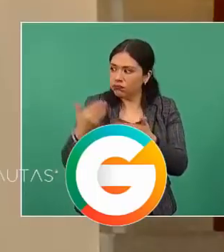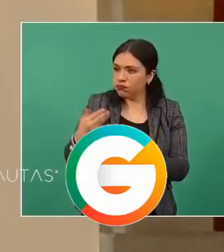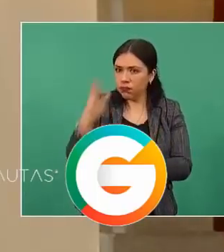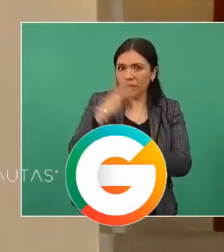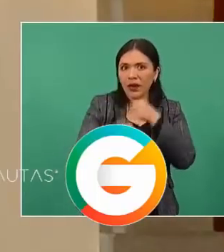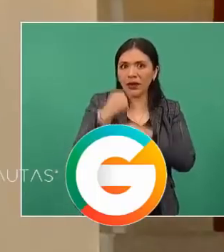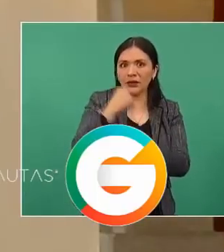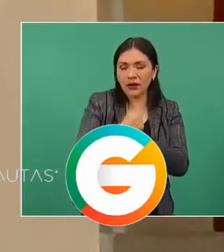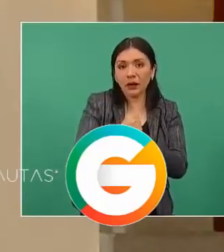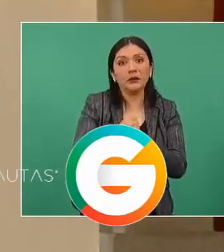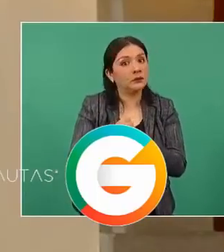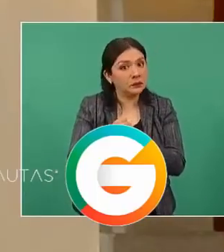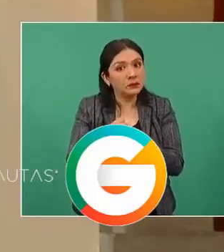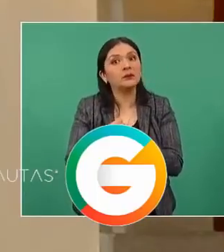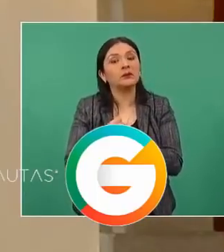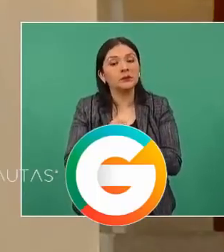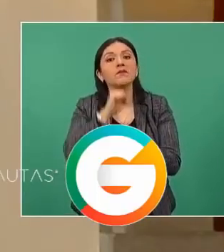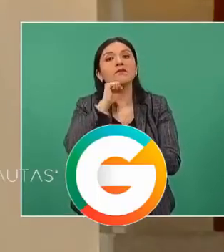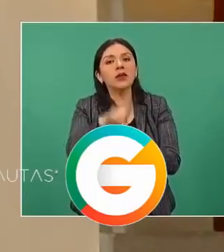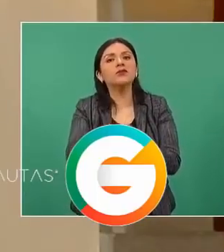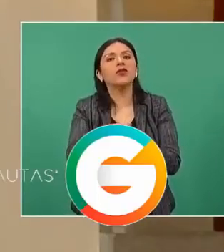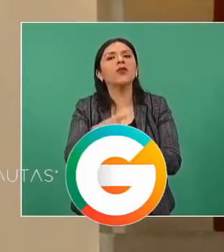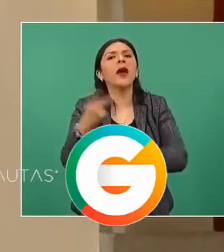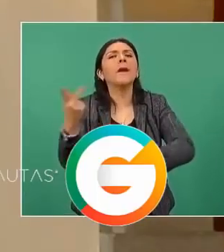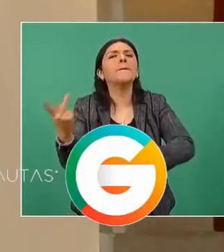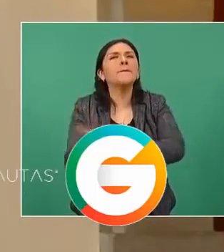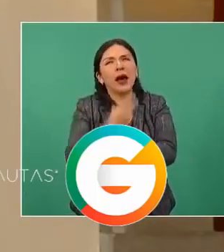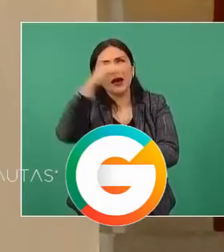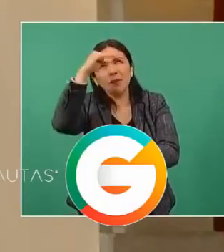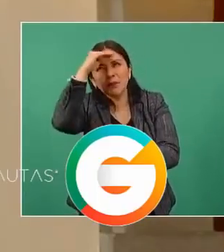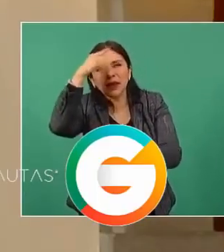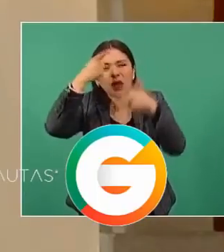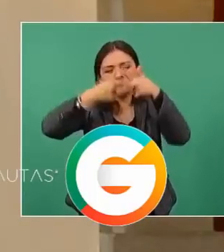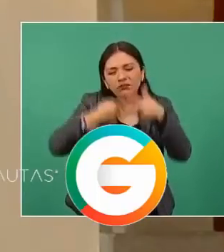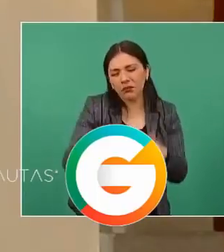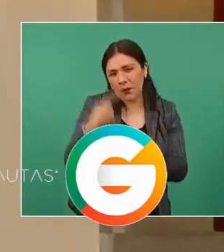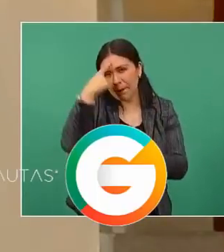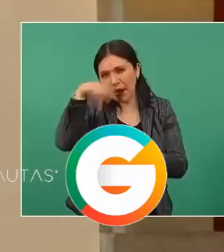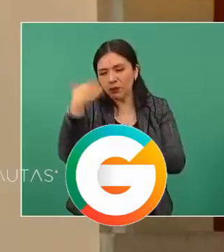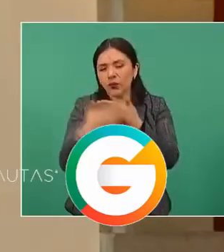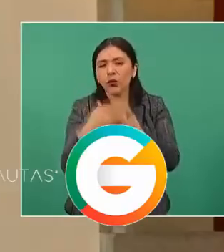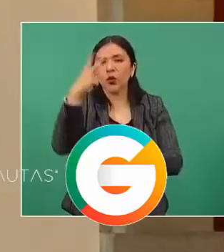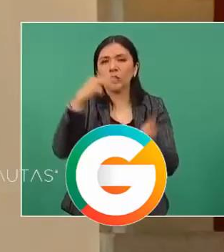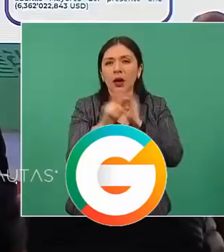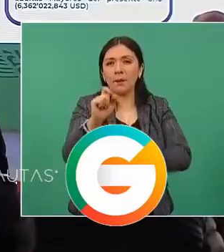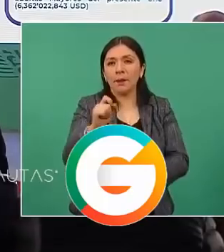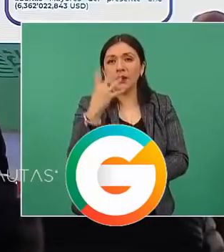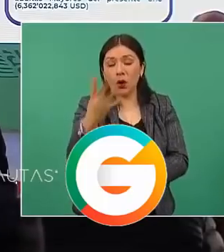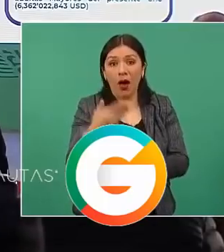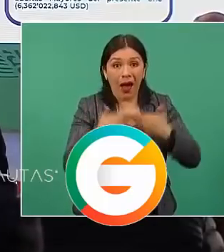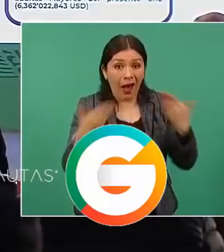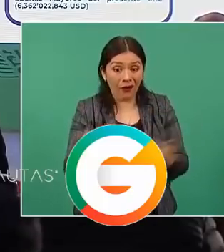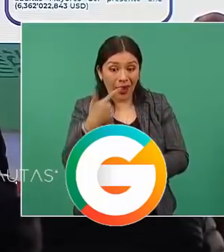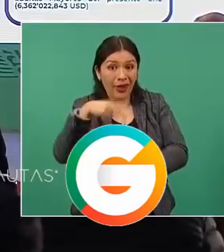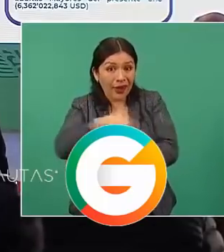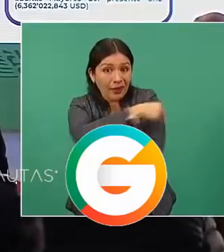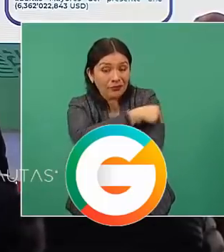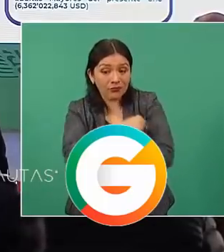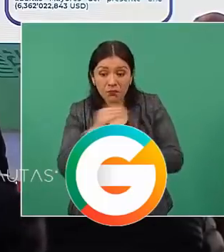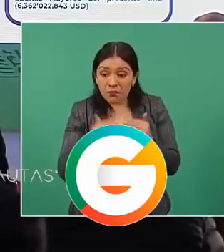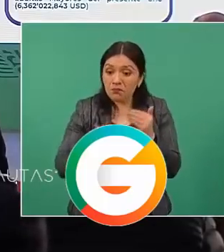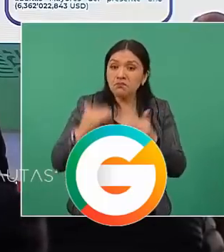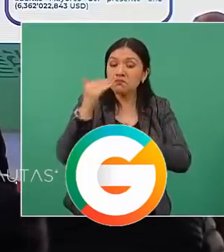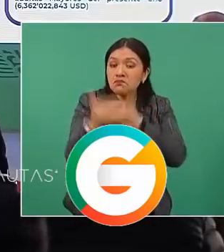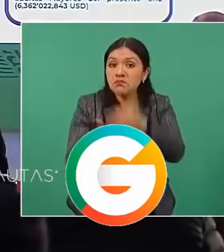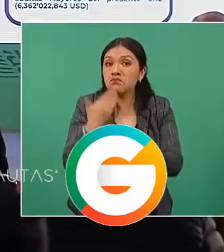y en comparación de lo que se ha proyectado para el 2024 lleva un avance del 70 por